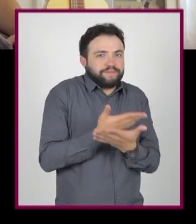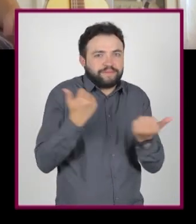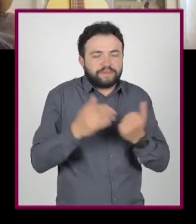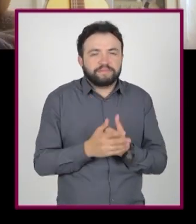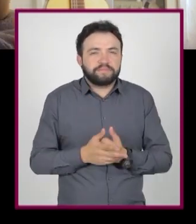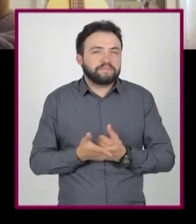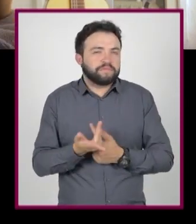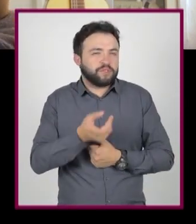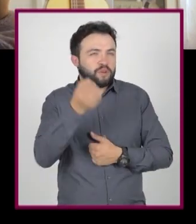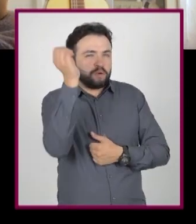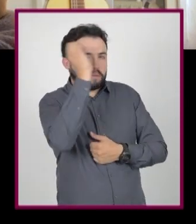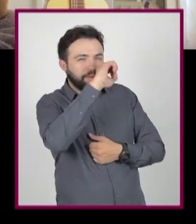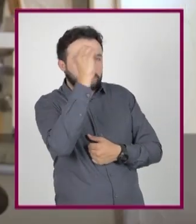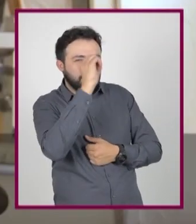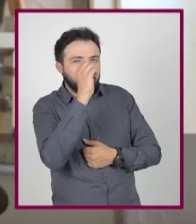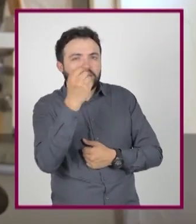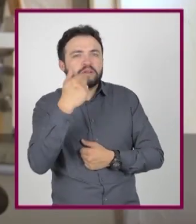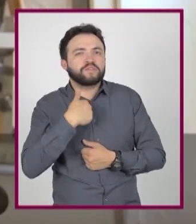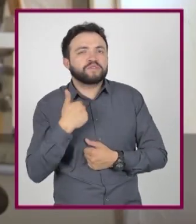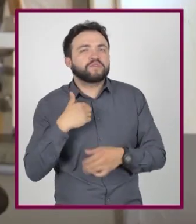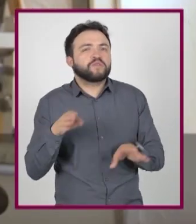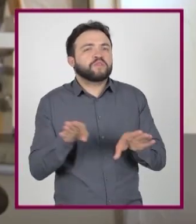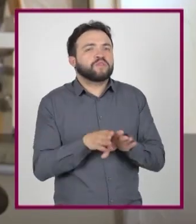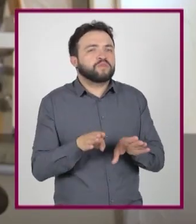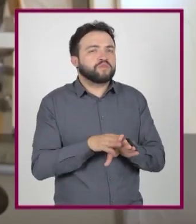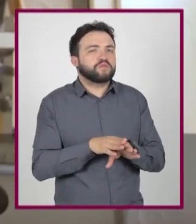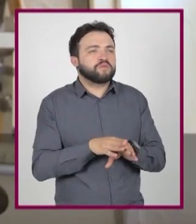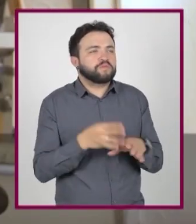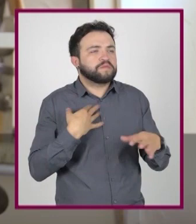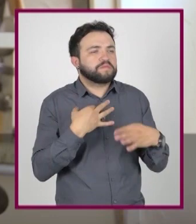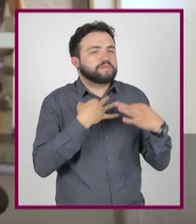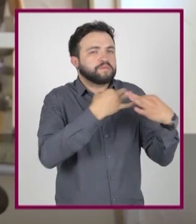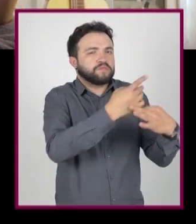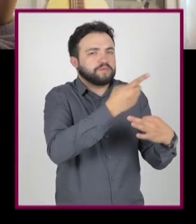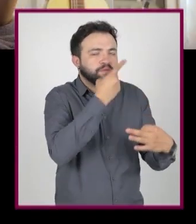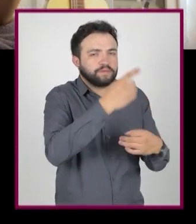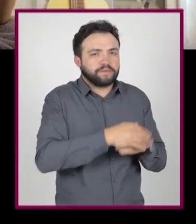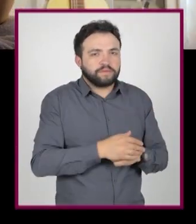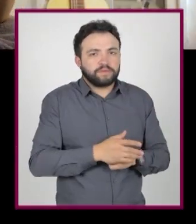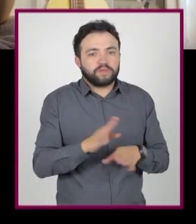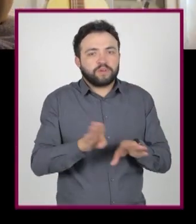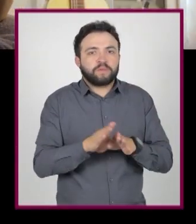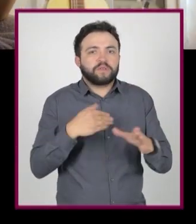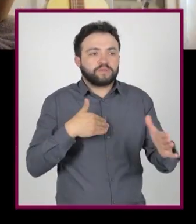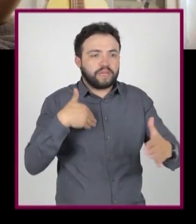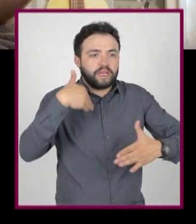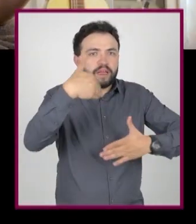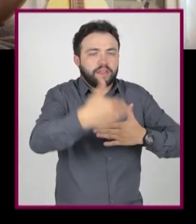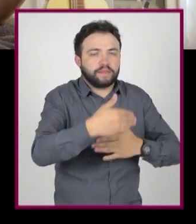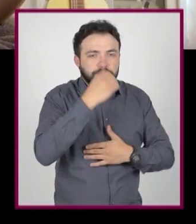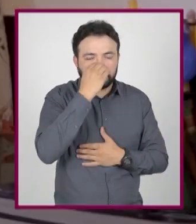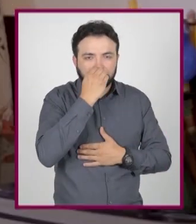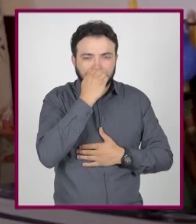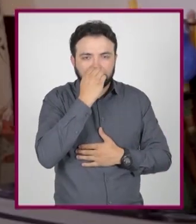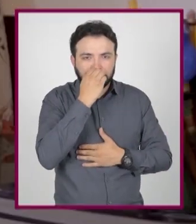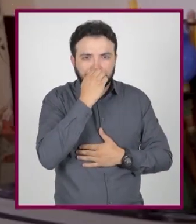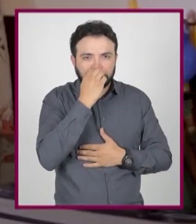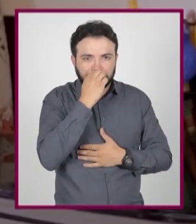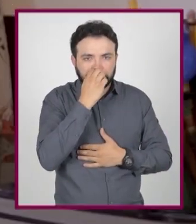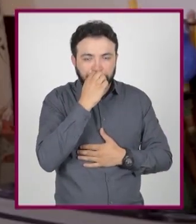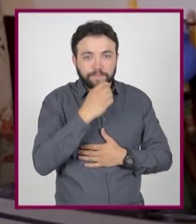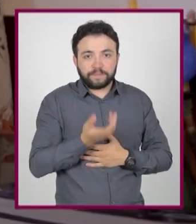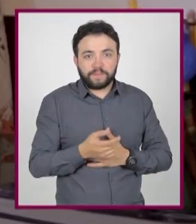varias veces. ¿Y qué opinarías que yo trate de adelantarme a lo que tú dices? ¿A qué te refieres con...? ¿Adelantarme? Sí.